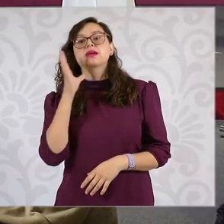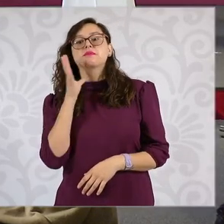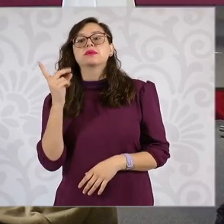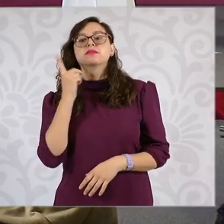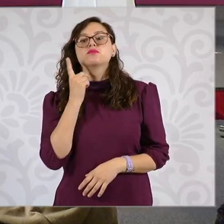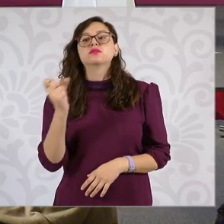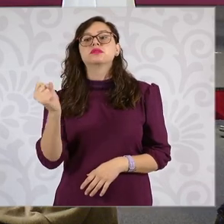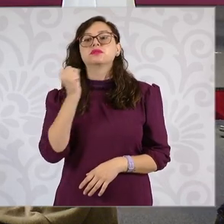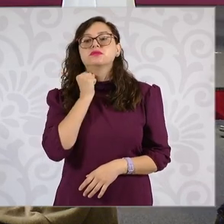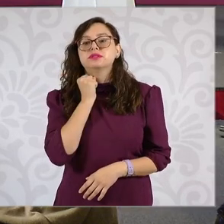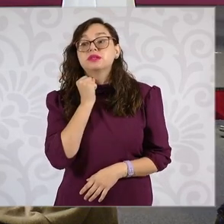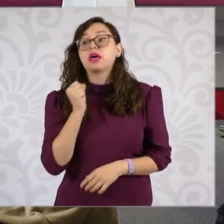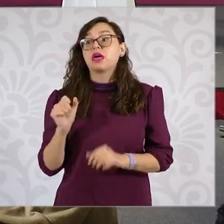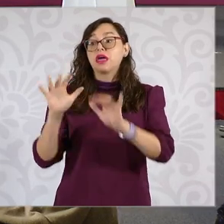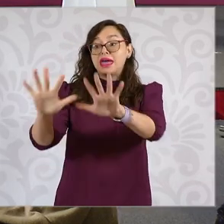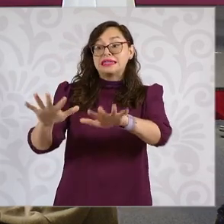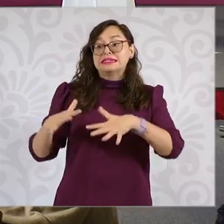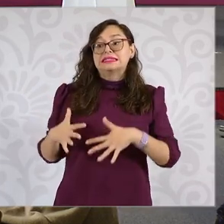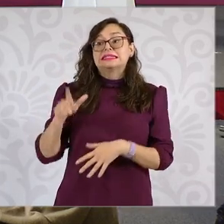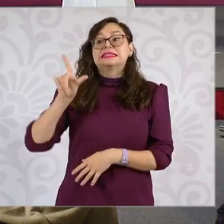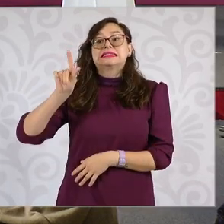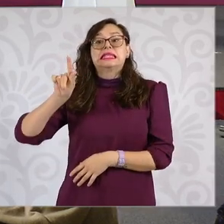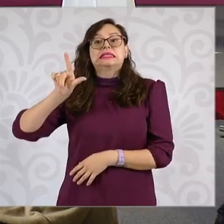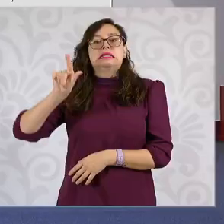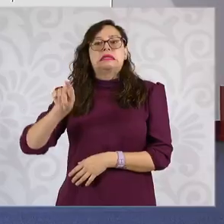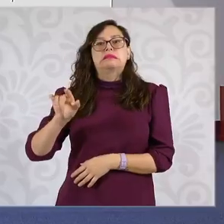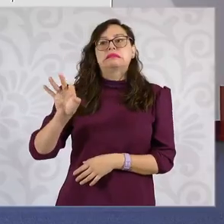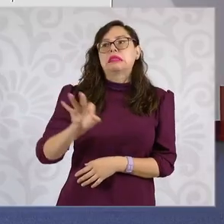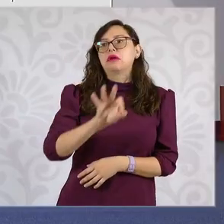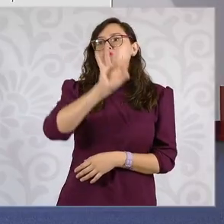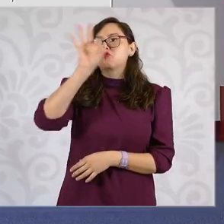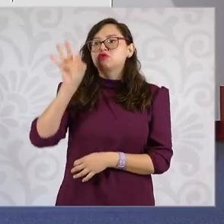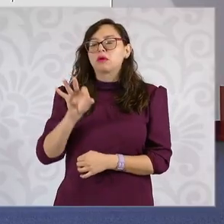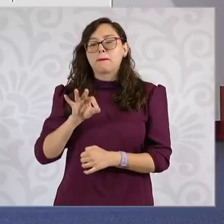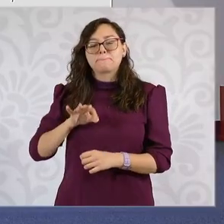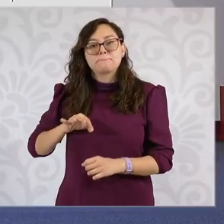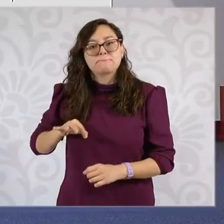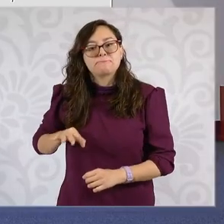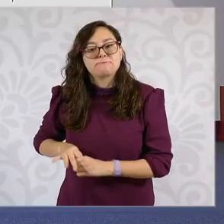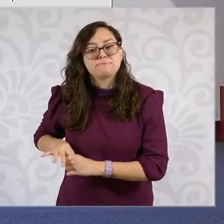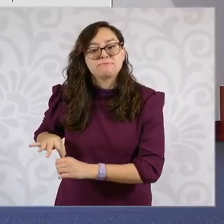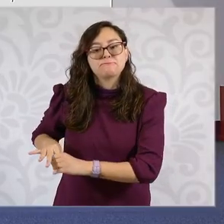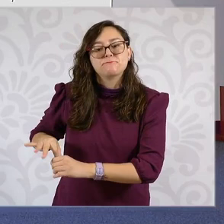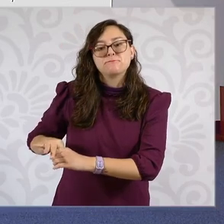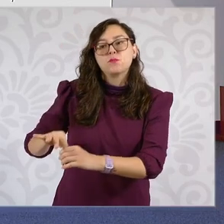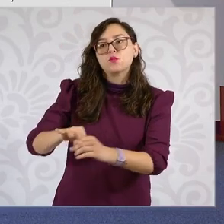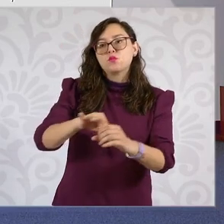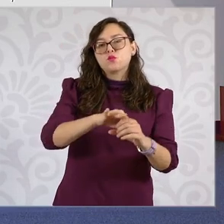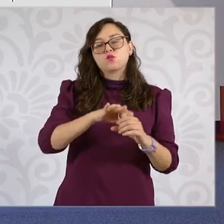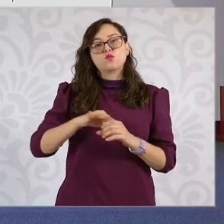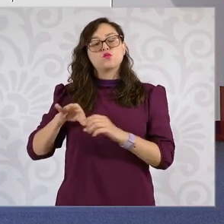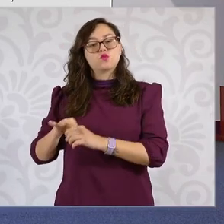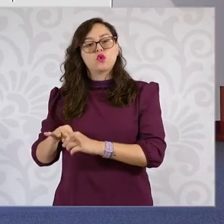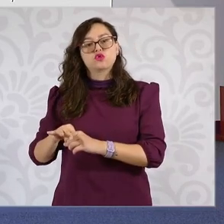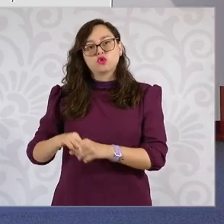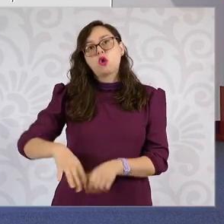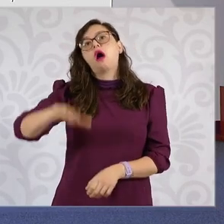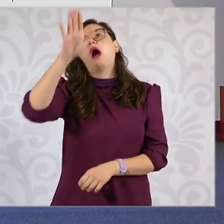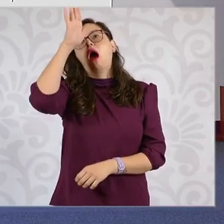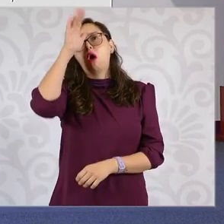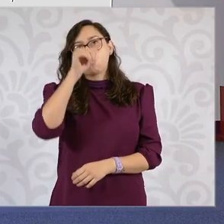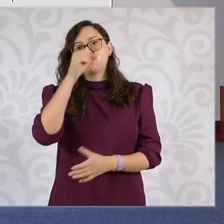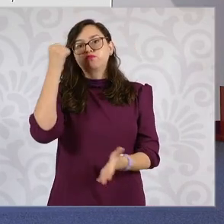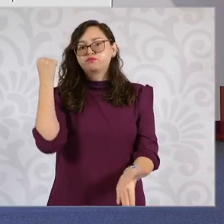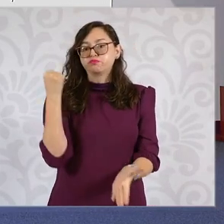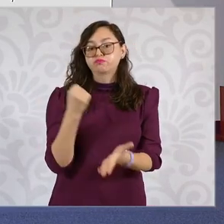voto de las dos terceras partes de los individuos presentes, acuérden las reformas o adiciones y que